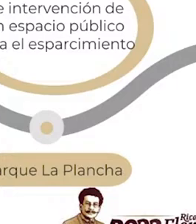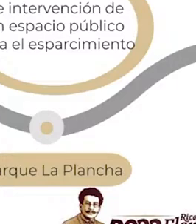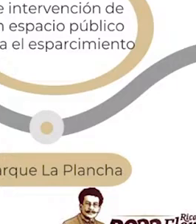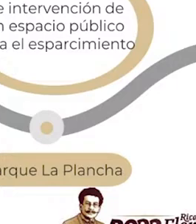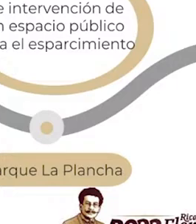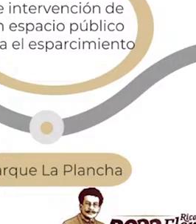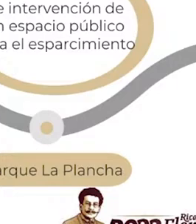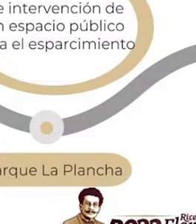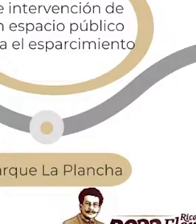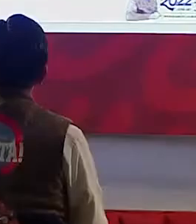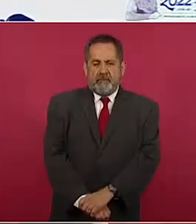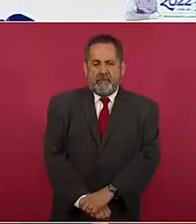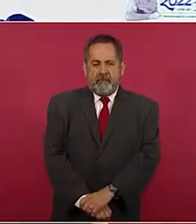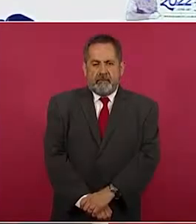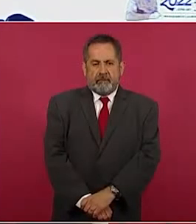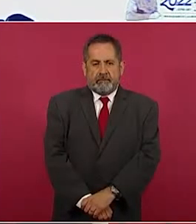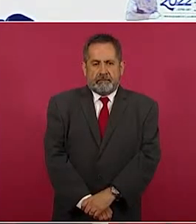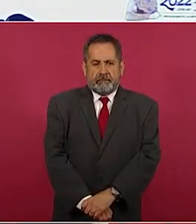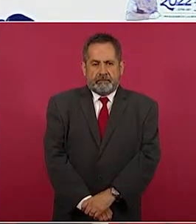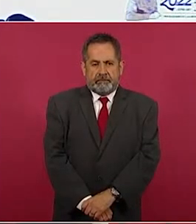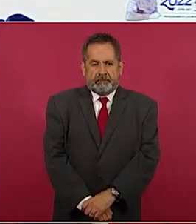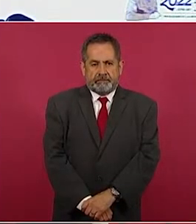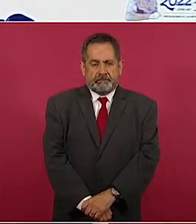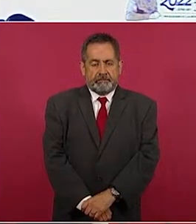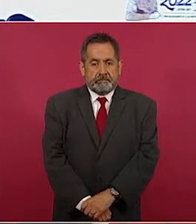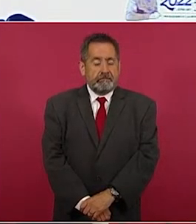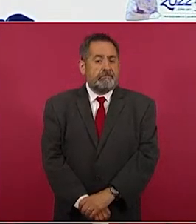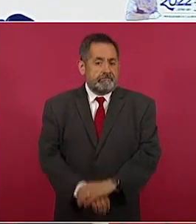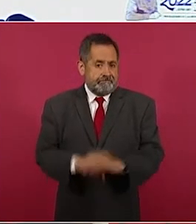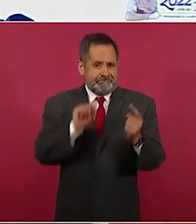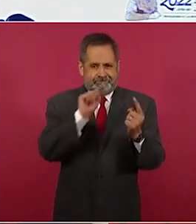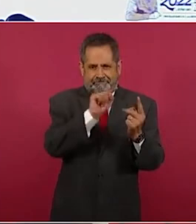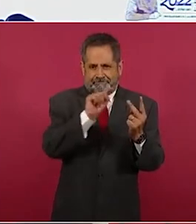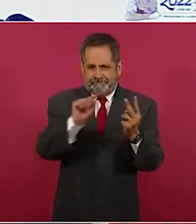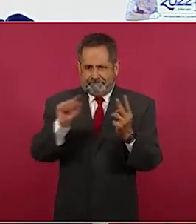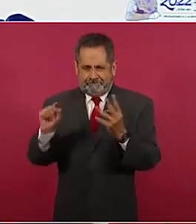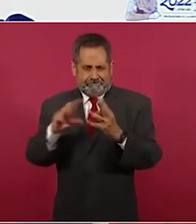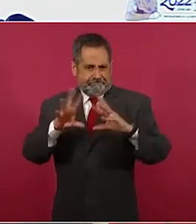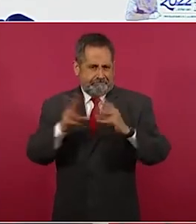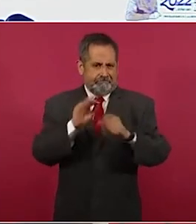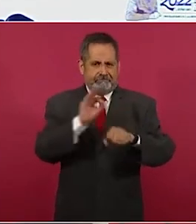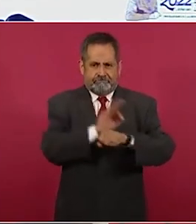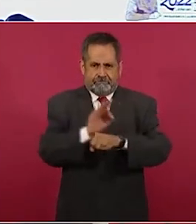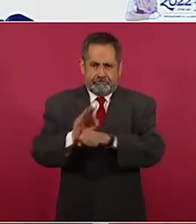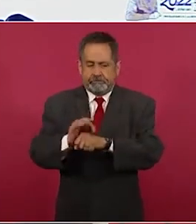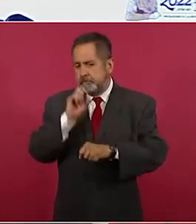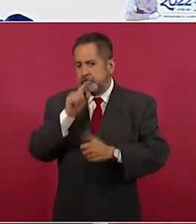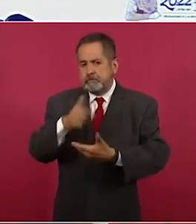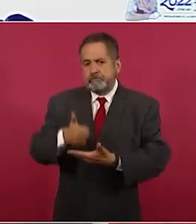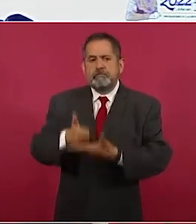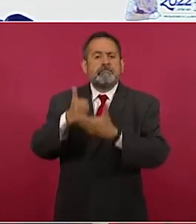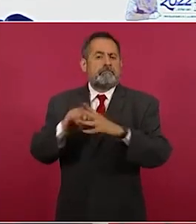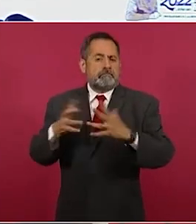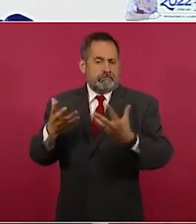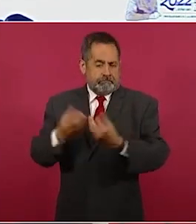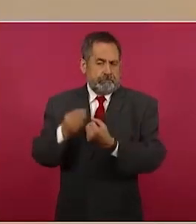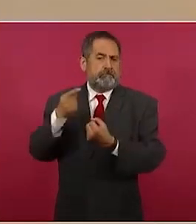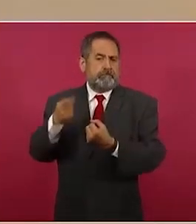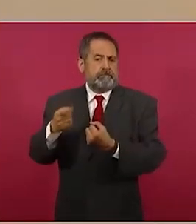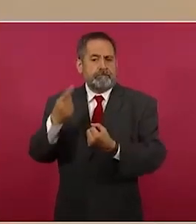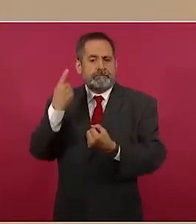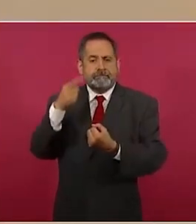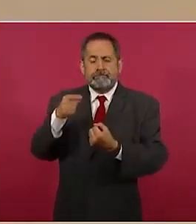hectáreas, también en área de protección y también se está cuadridando en la